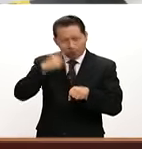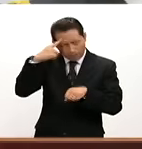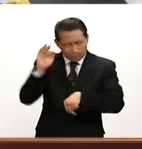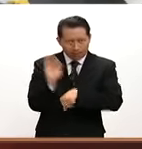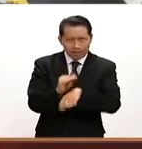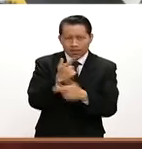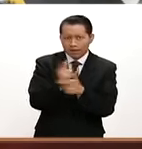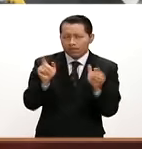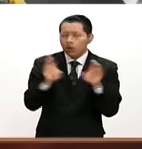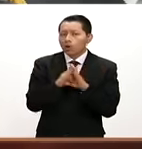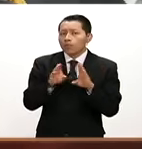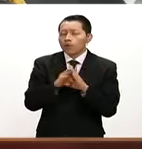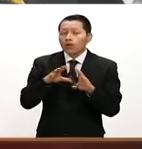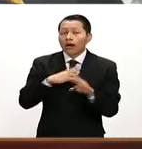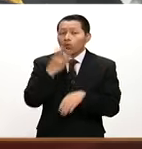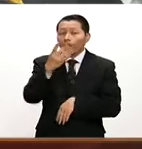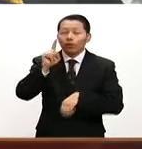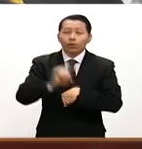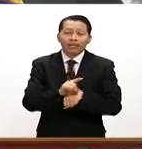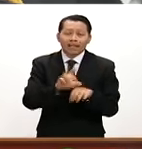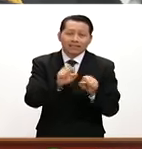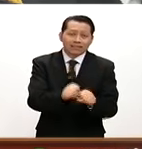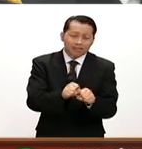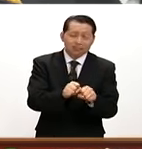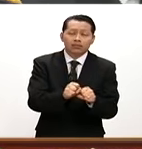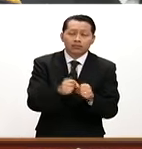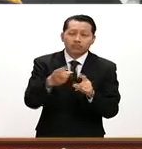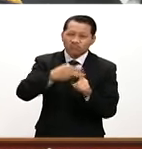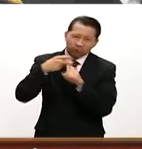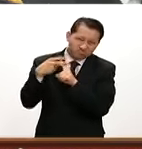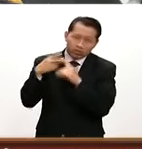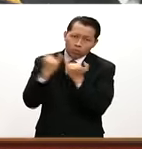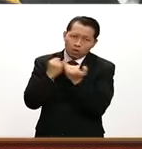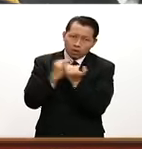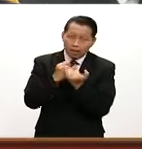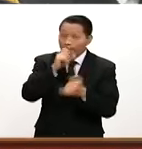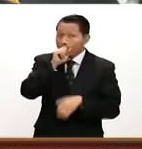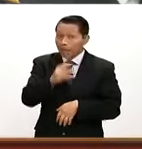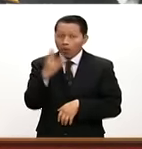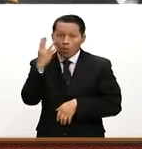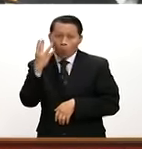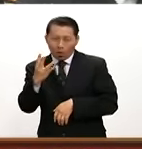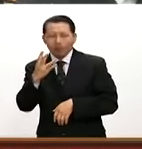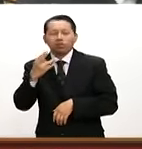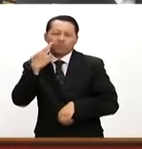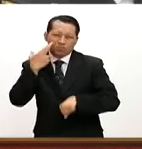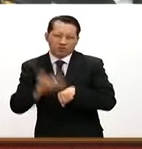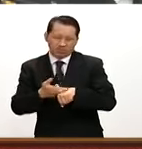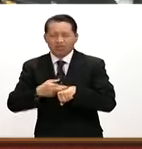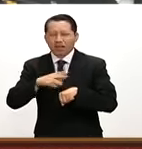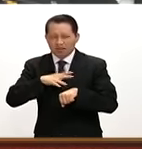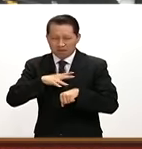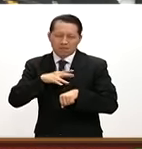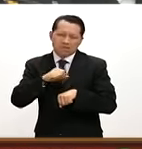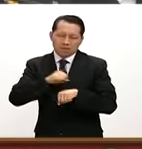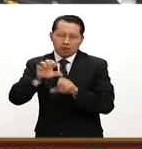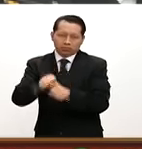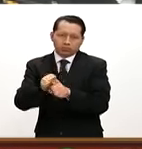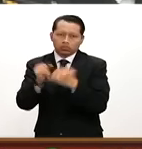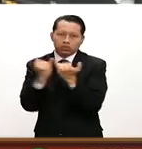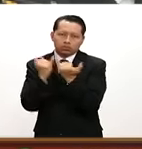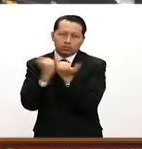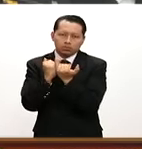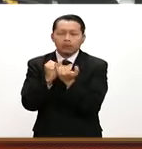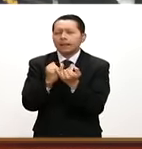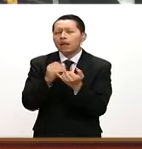de una víctima que había permanecido cuatro días en cautiverio y la detención de cuatro de sus presuntos plagiarios. En seguimiento a las líneas de